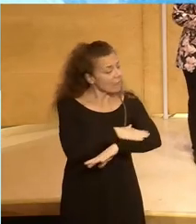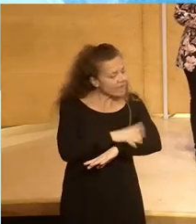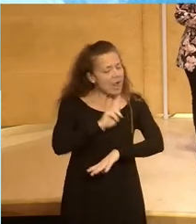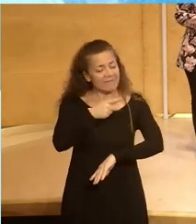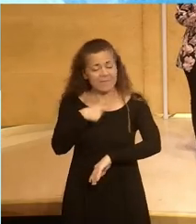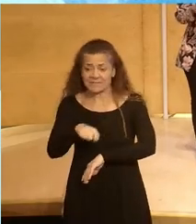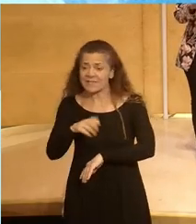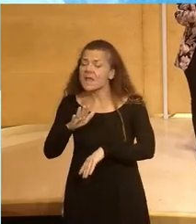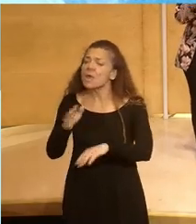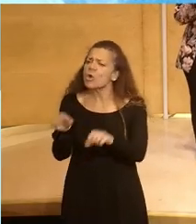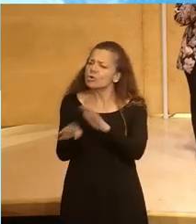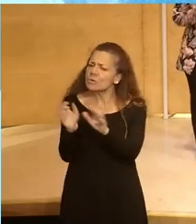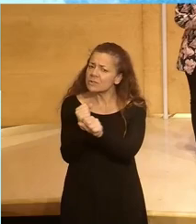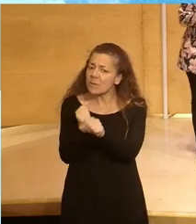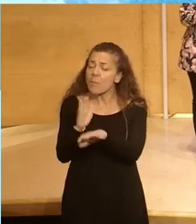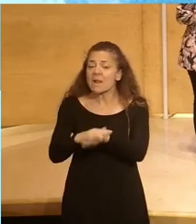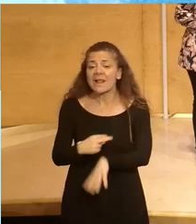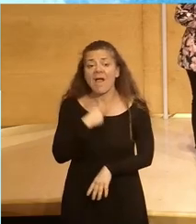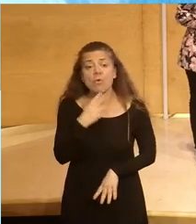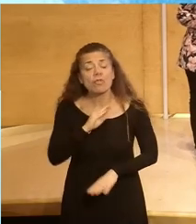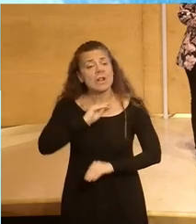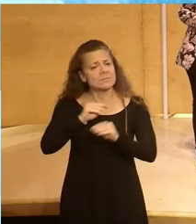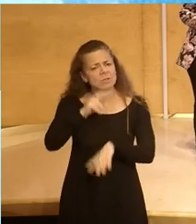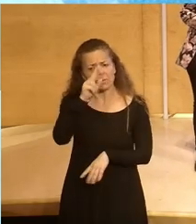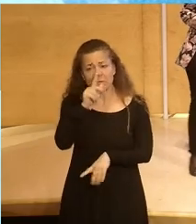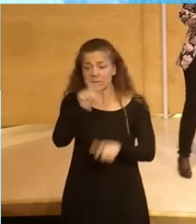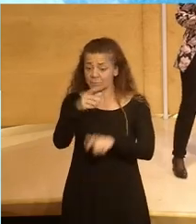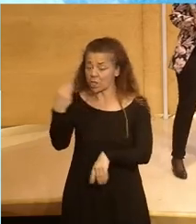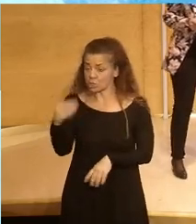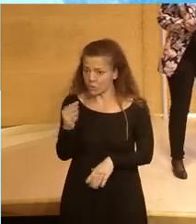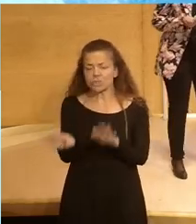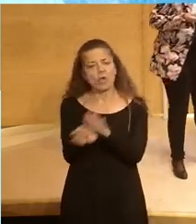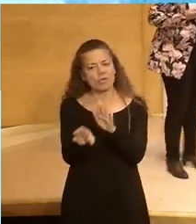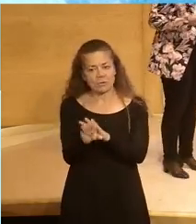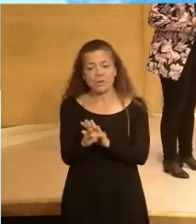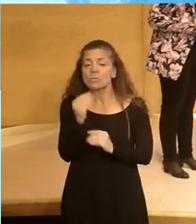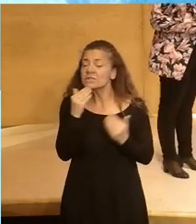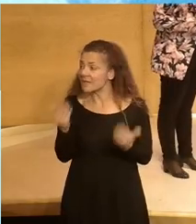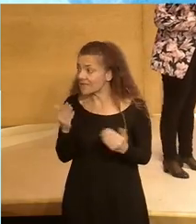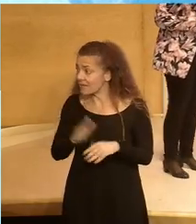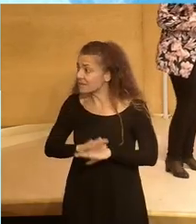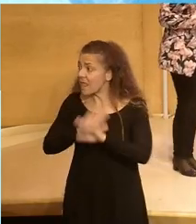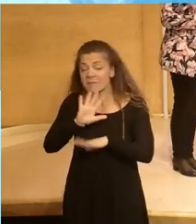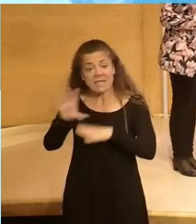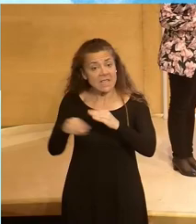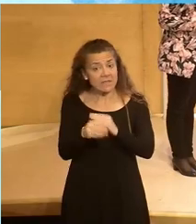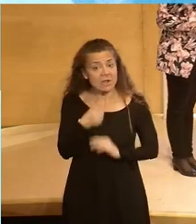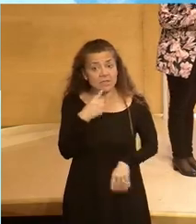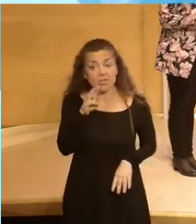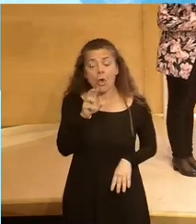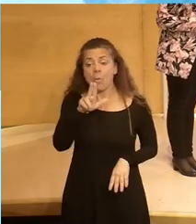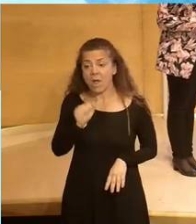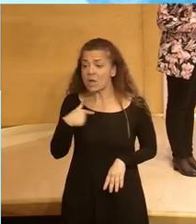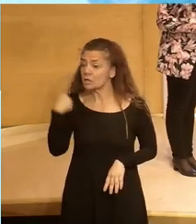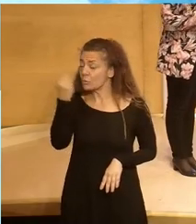seguiremos trabajando para garantizar que la voz y las preguntas las preocupaciones de las personas jóvenes siguen presentes Muchísimas gracias nada que añadir a lo que ha dicho Paula yo creo que